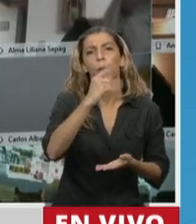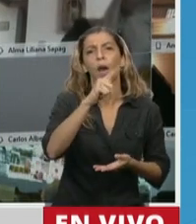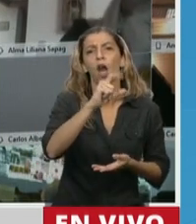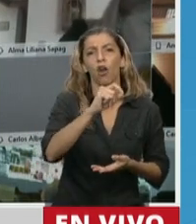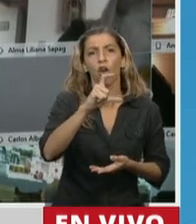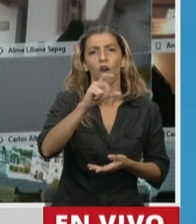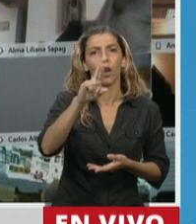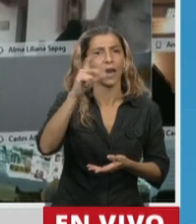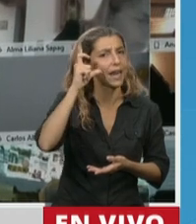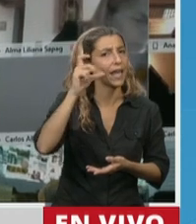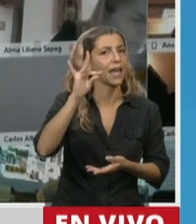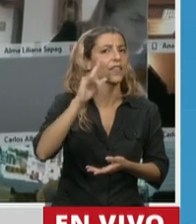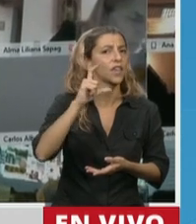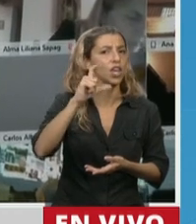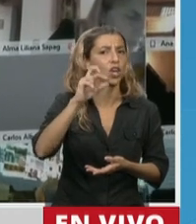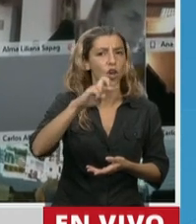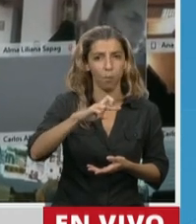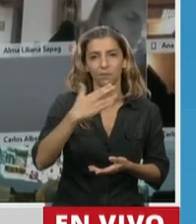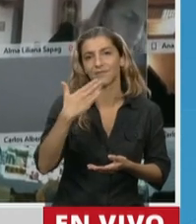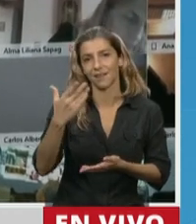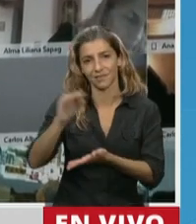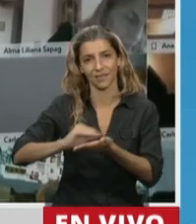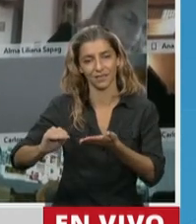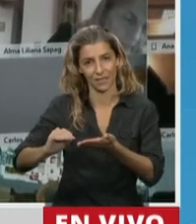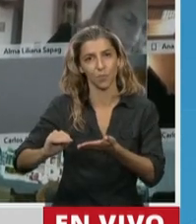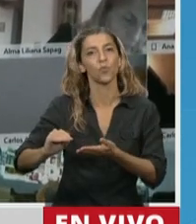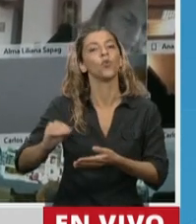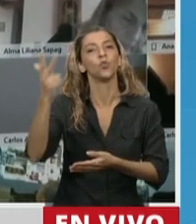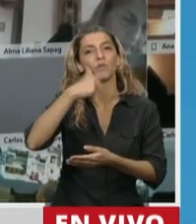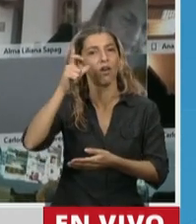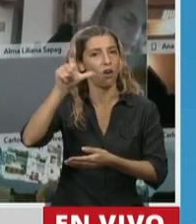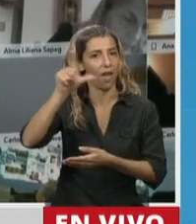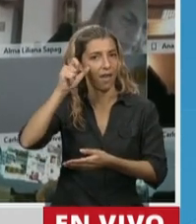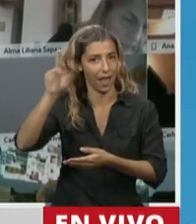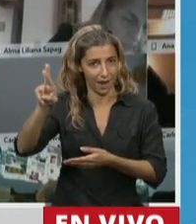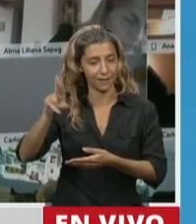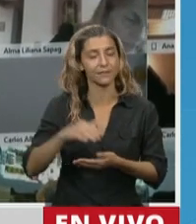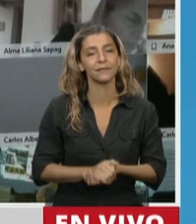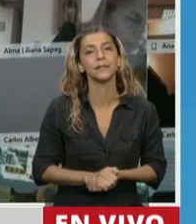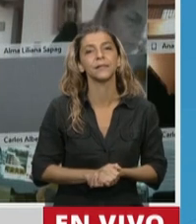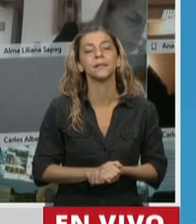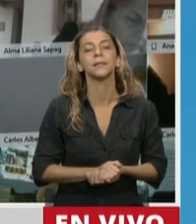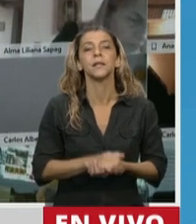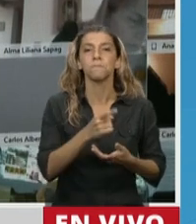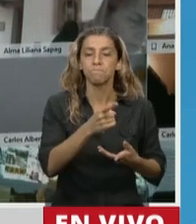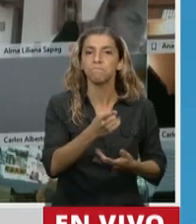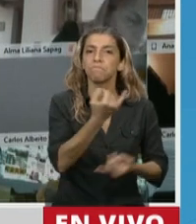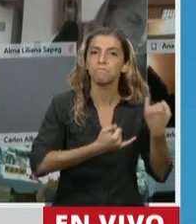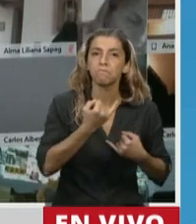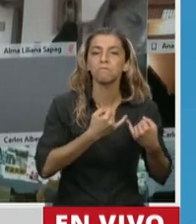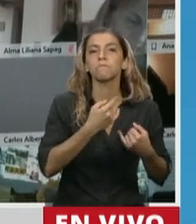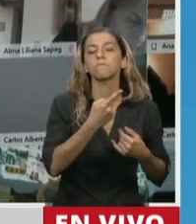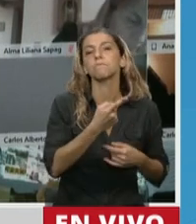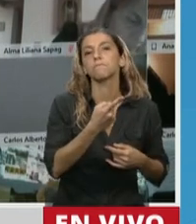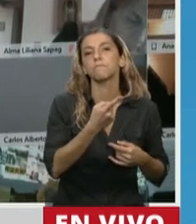eso agradezco la gestión del diputado Heller. Allí el gerente general me decía que habían avanzado